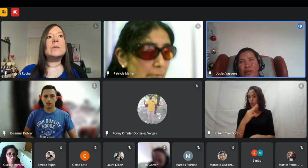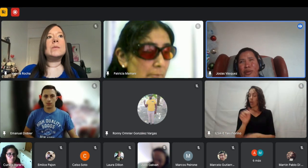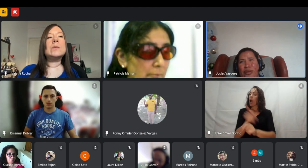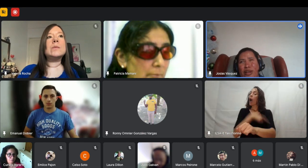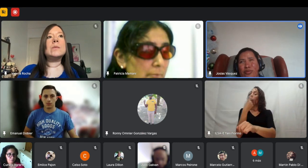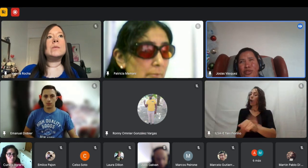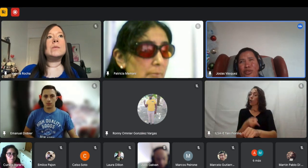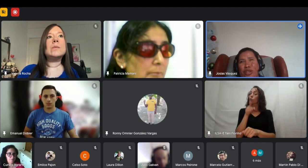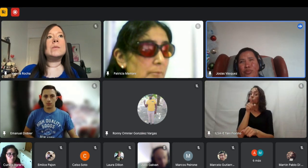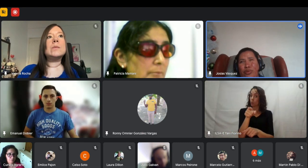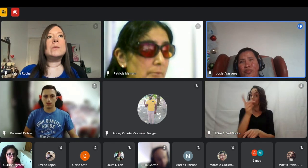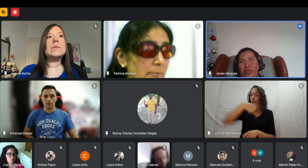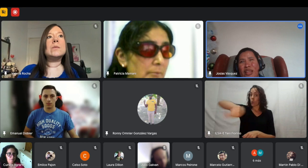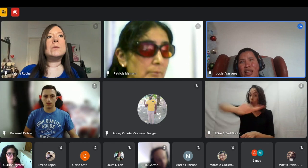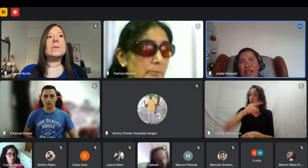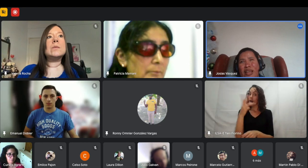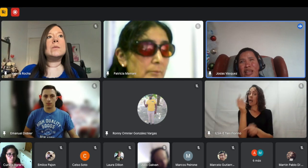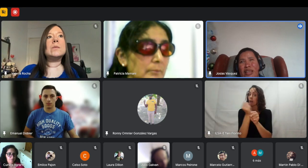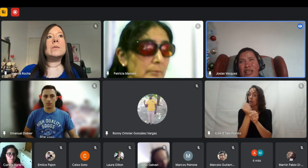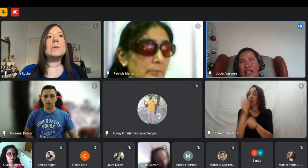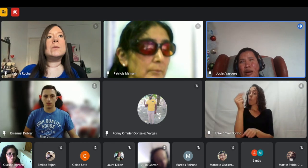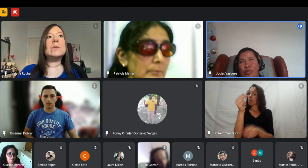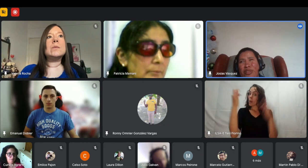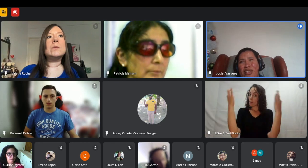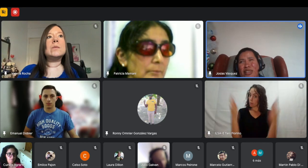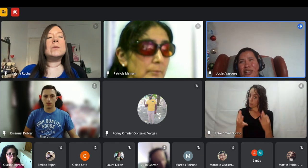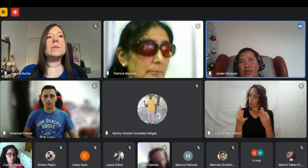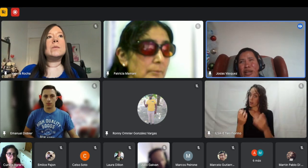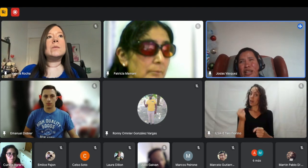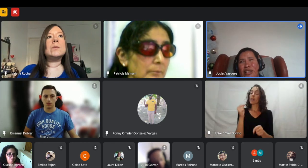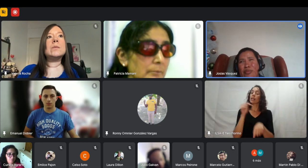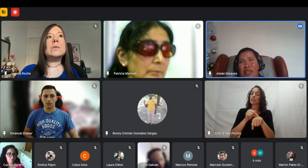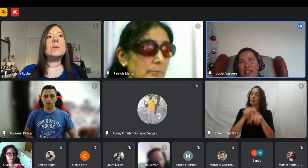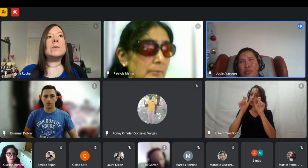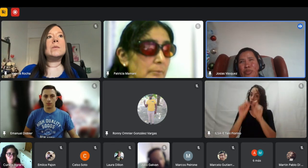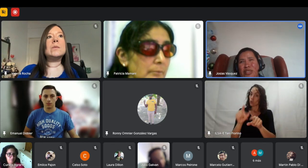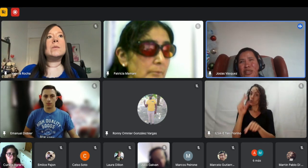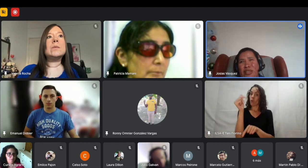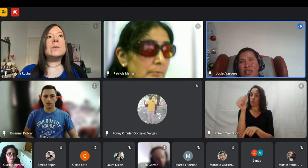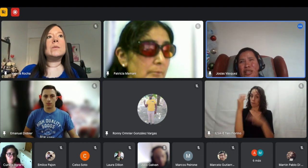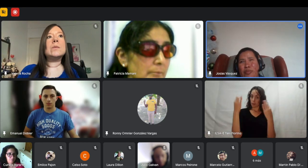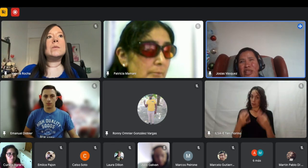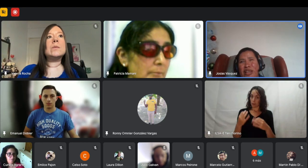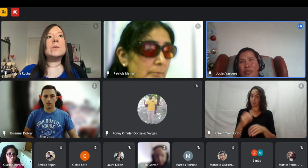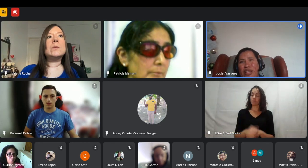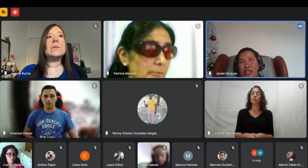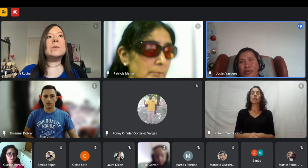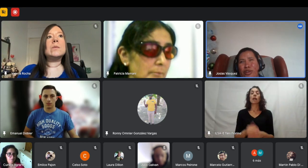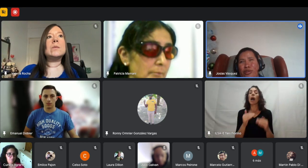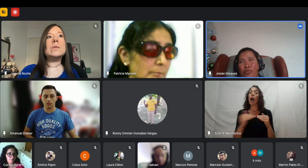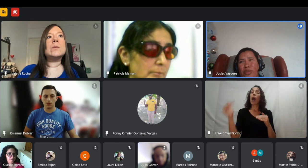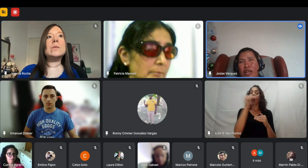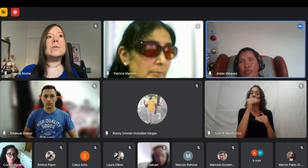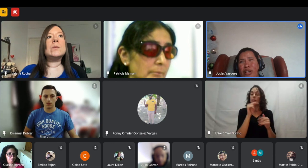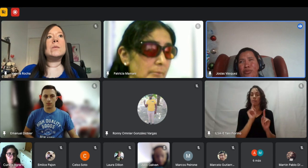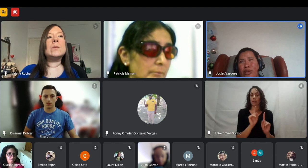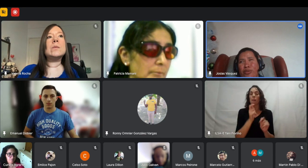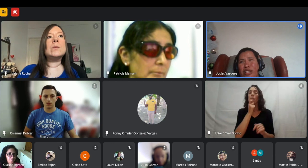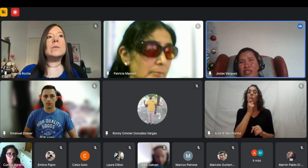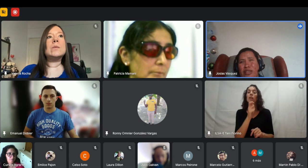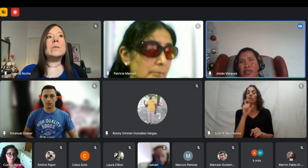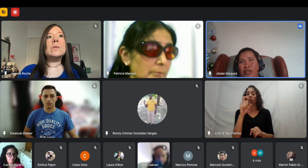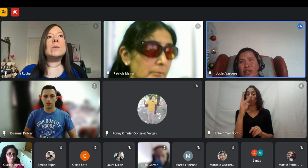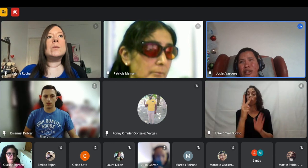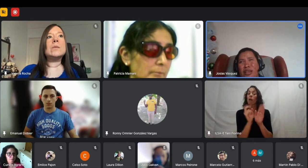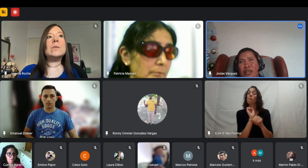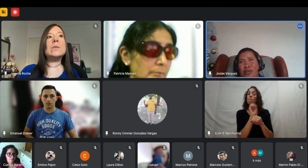nuestro trabajo a valorar nuestro tiempo y apuntar hacia arriba generalmente las empresas te piden que envíes el currículum y que pongas